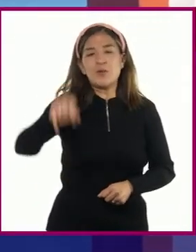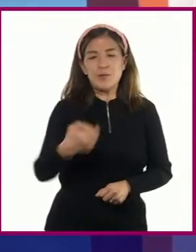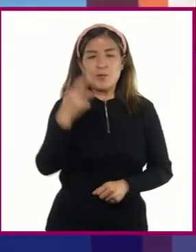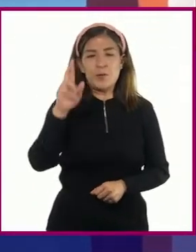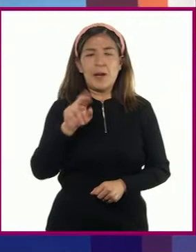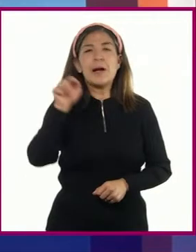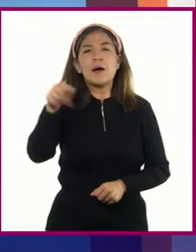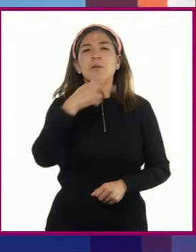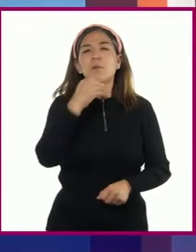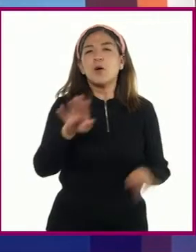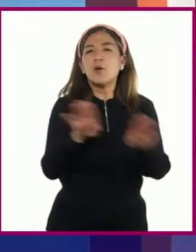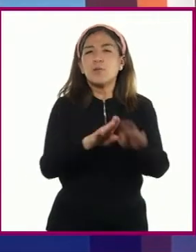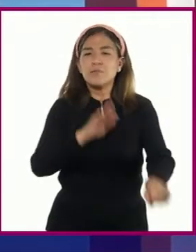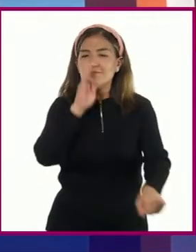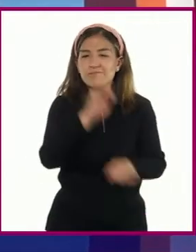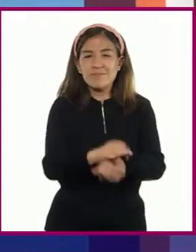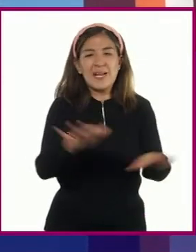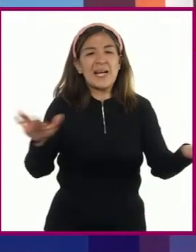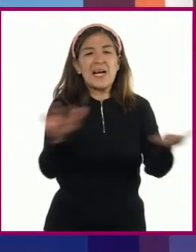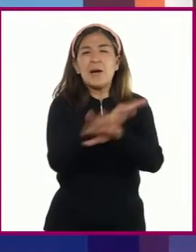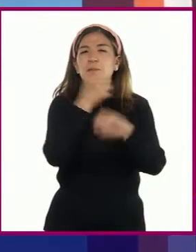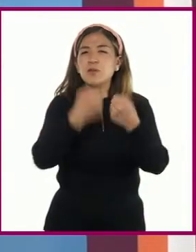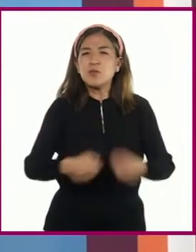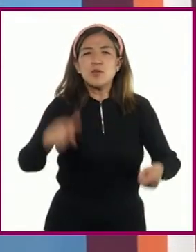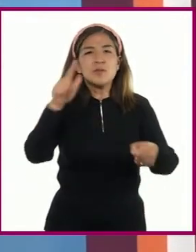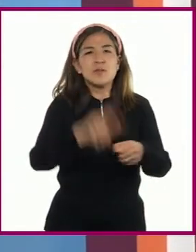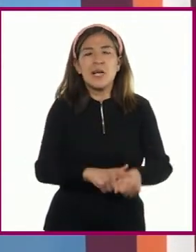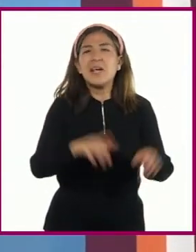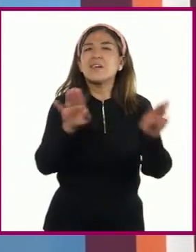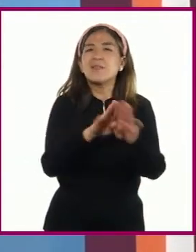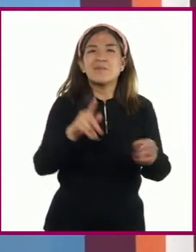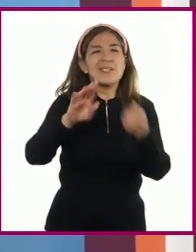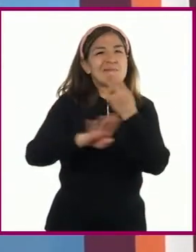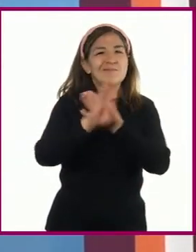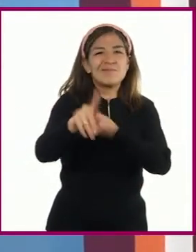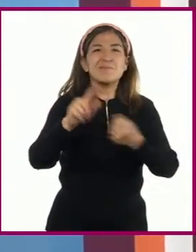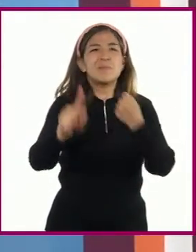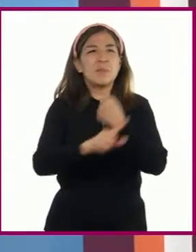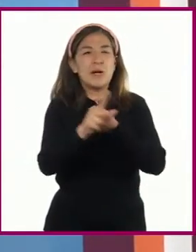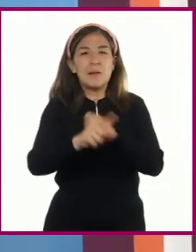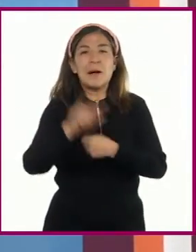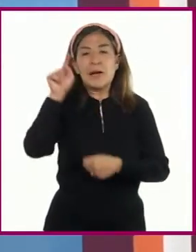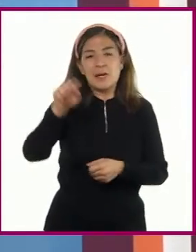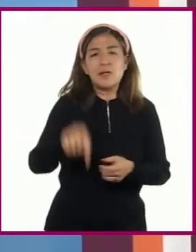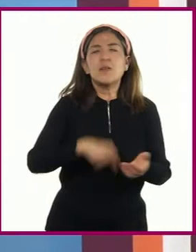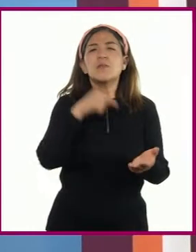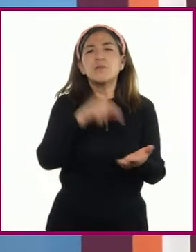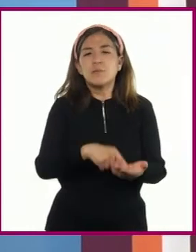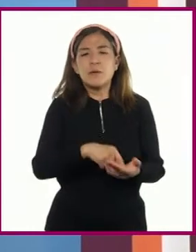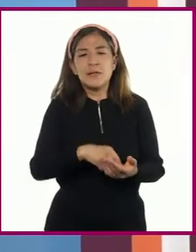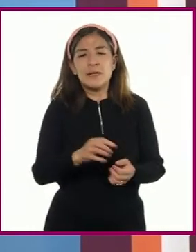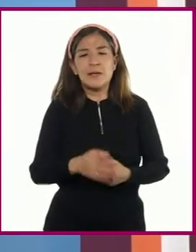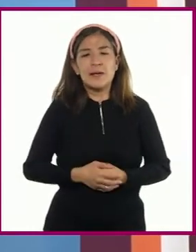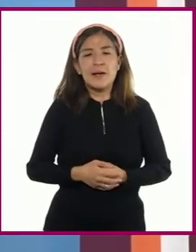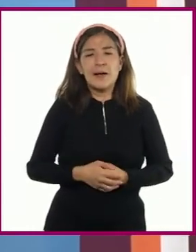los defensores del cambio social no violento. Nacido en Atlanta, Georgia, sus habilidades de oratoria y valentía